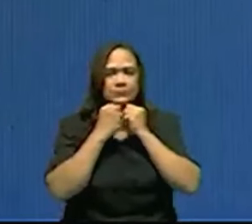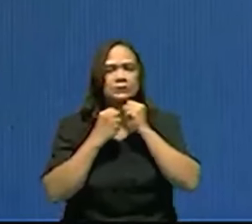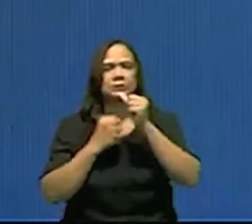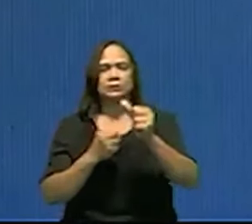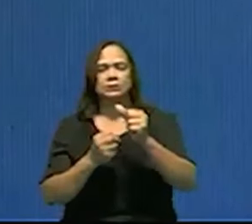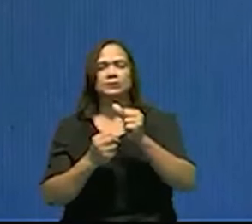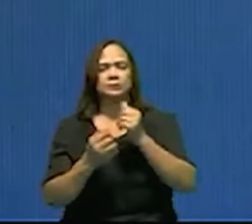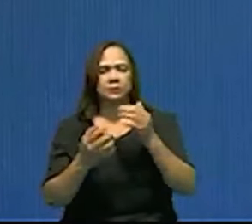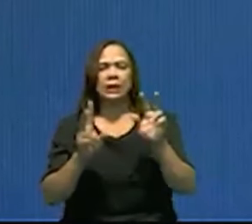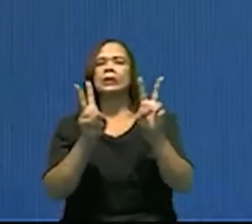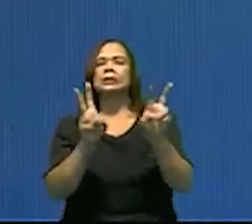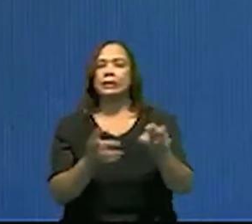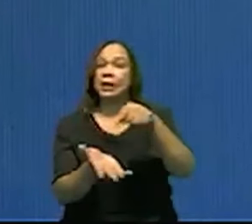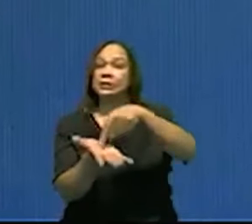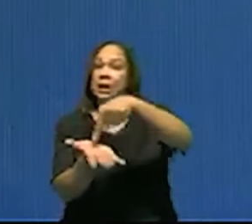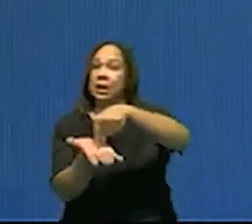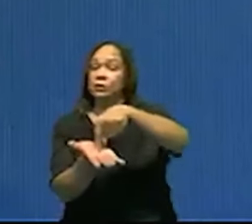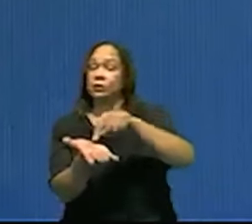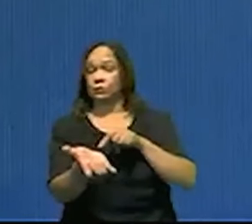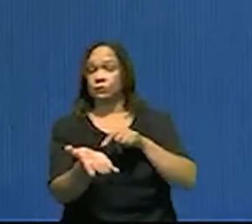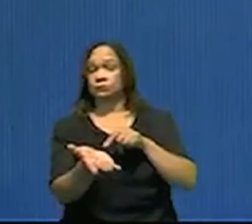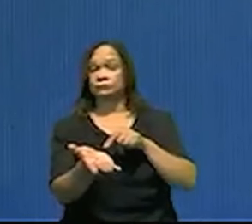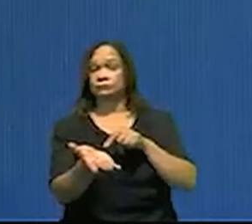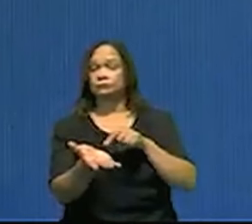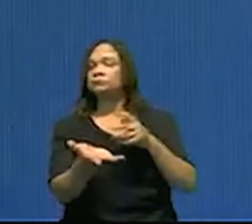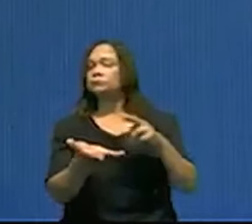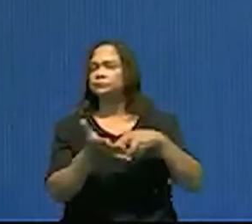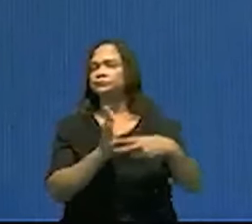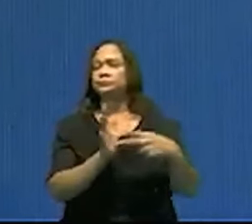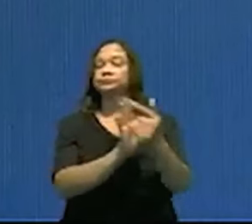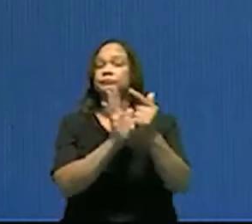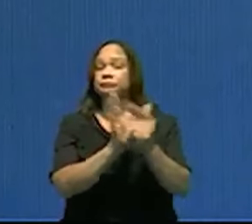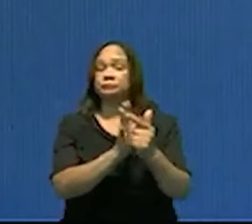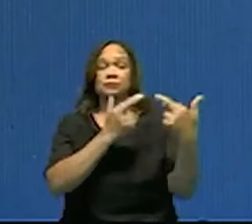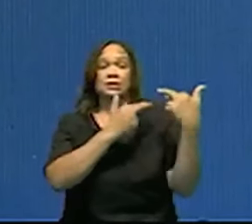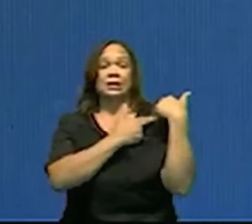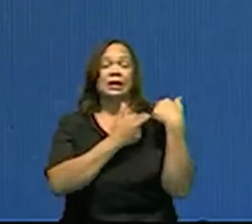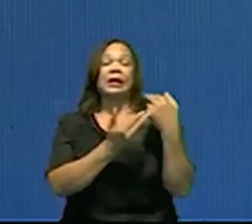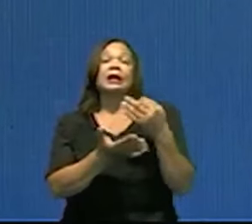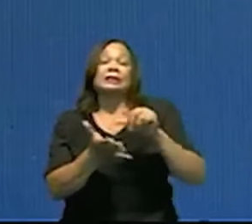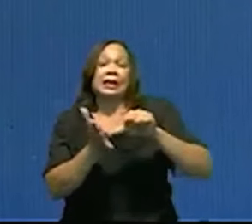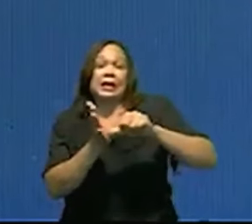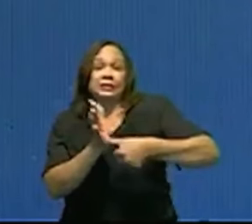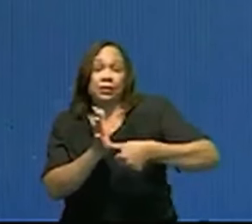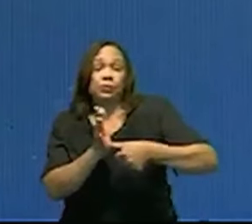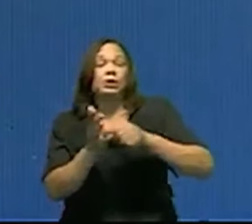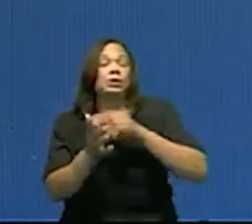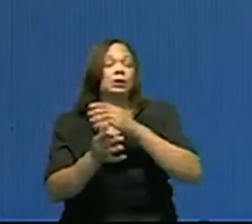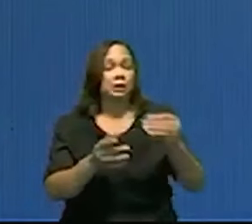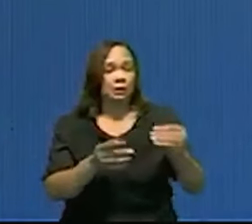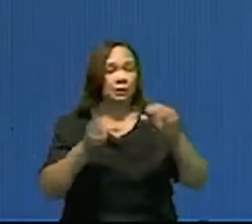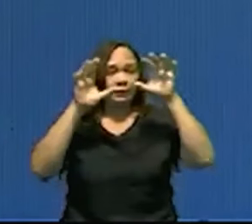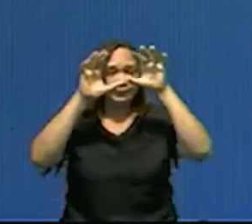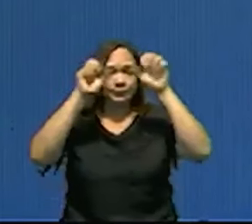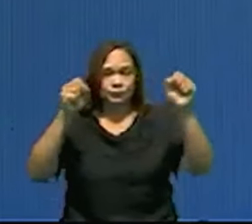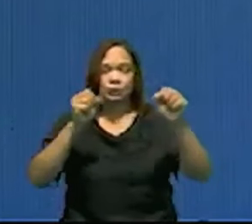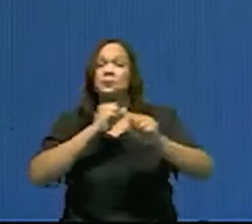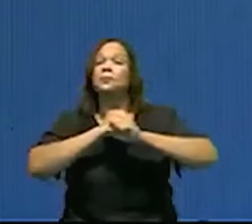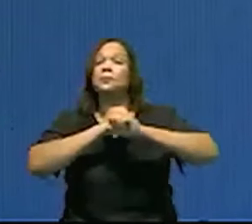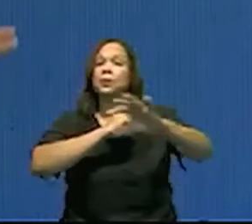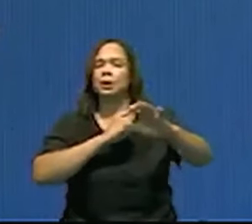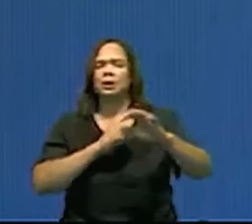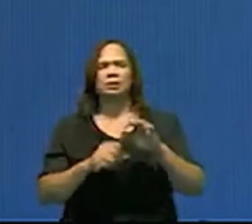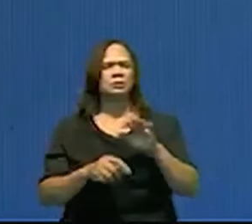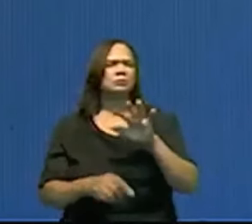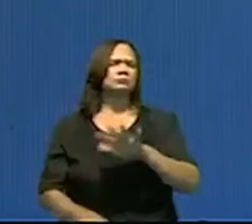al tema de la deuda, que eso tiene que ver con la ley de responsabilidad fiscal que el presidente promulgó